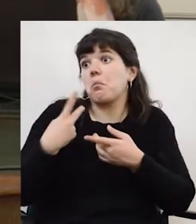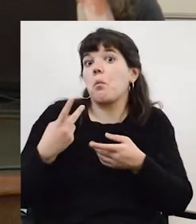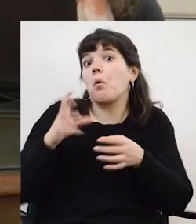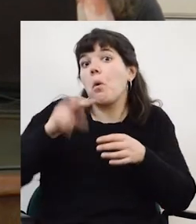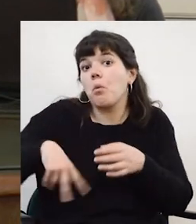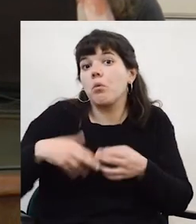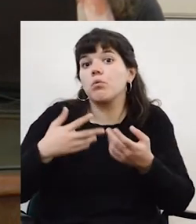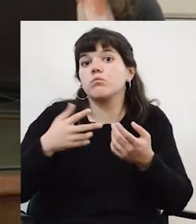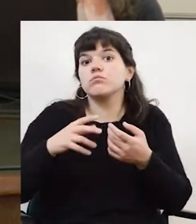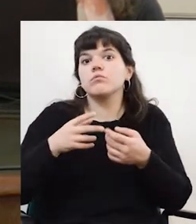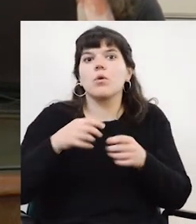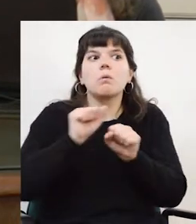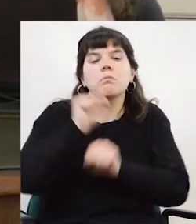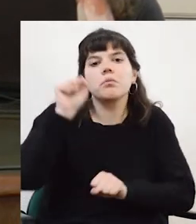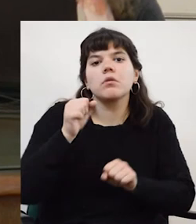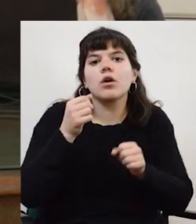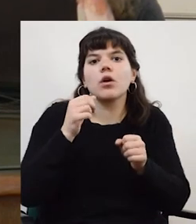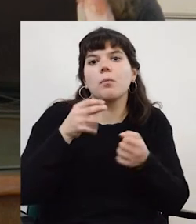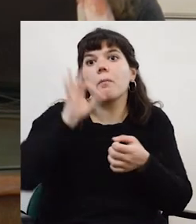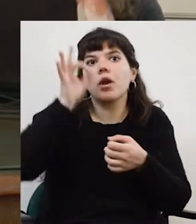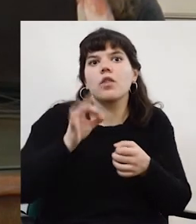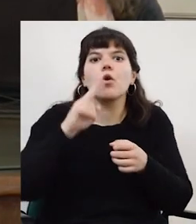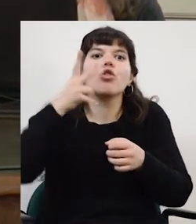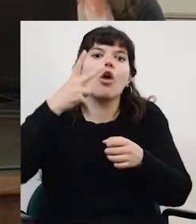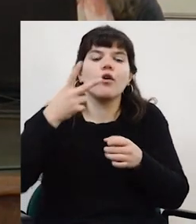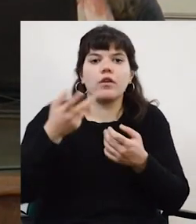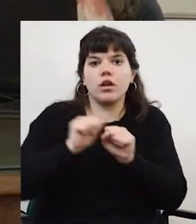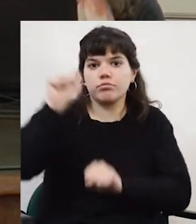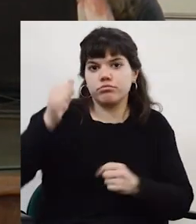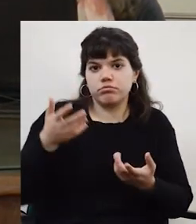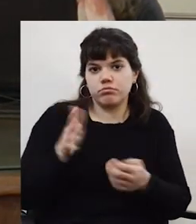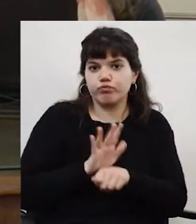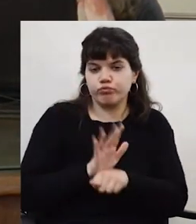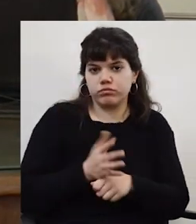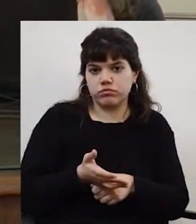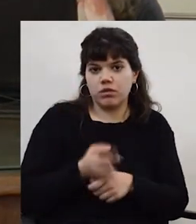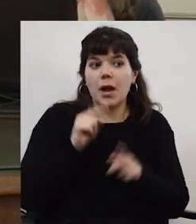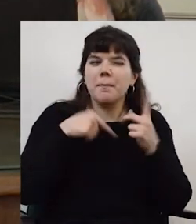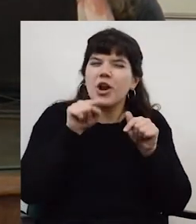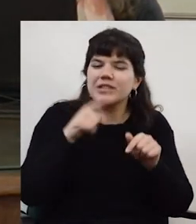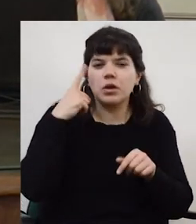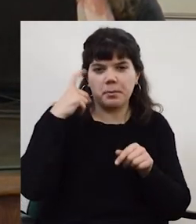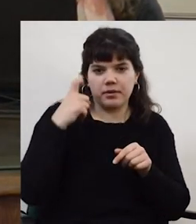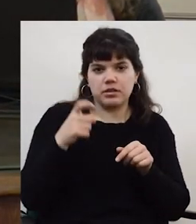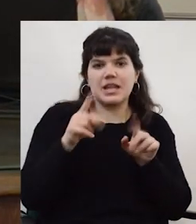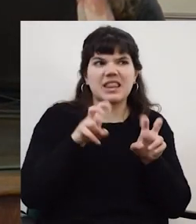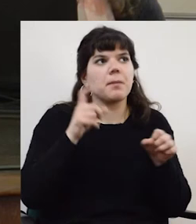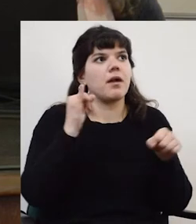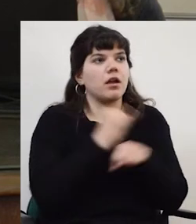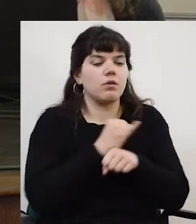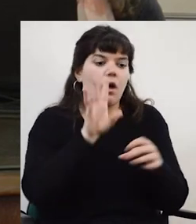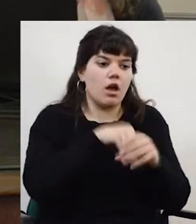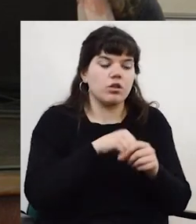en un título con doble titulación, en un posgrado con doble titulación, que es común. Pero de esas experiencias, en una asociación de